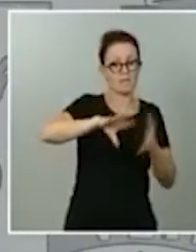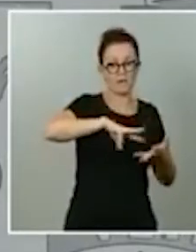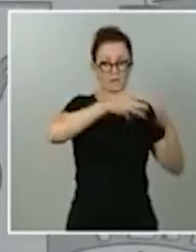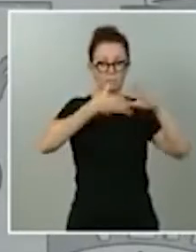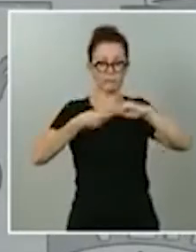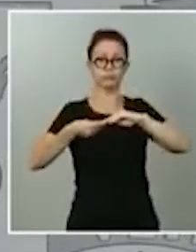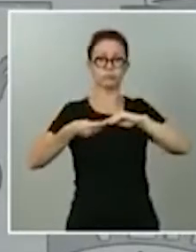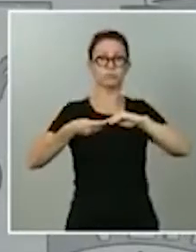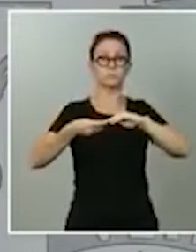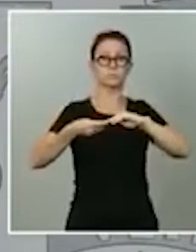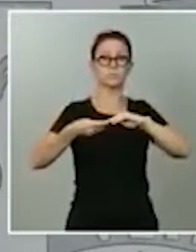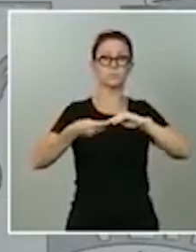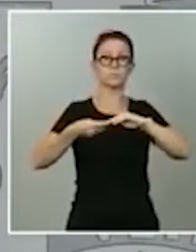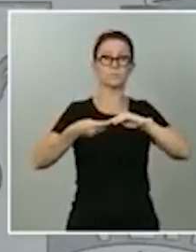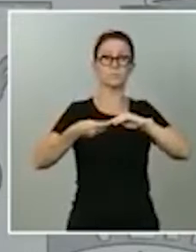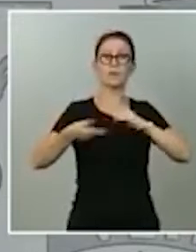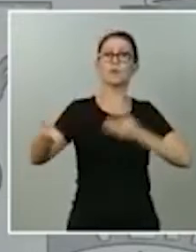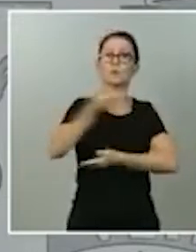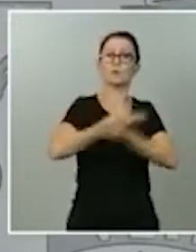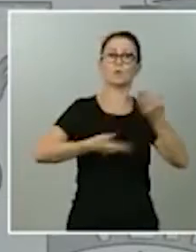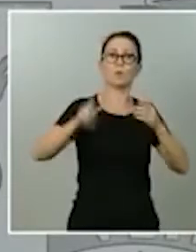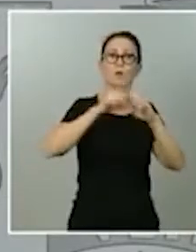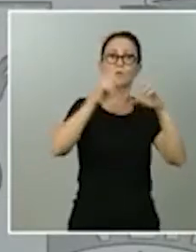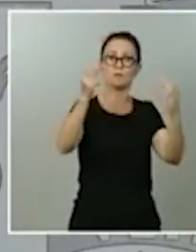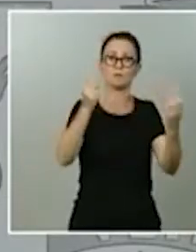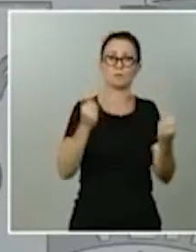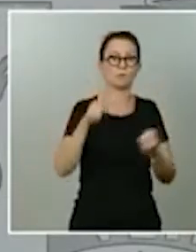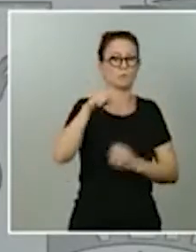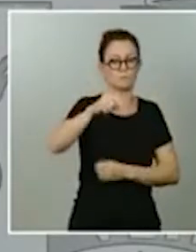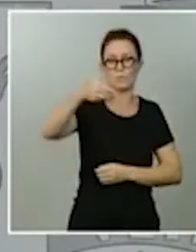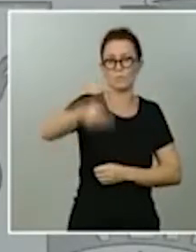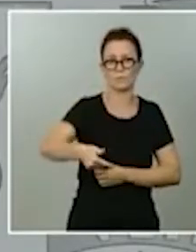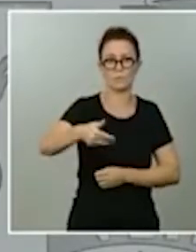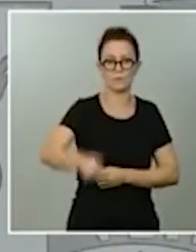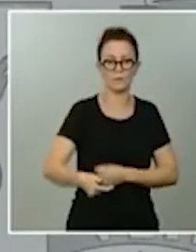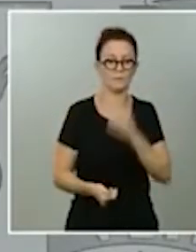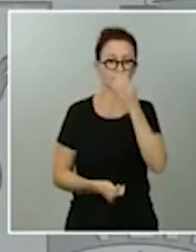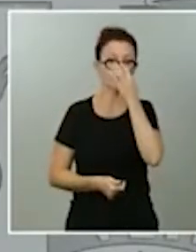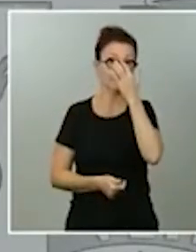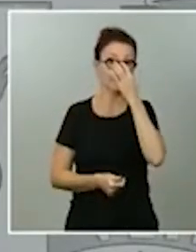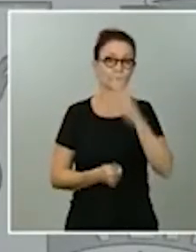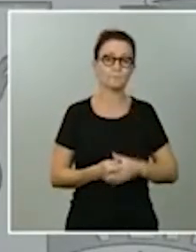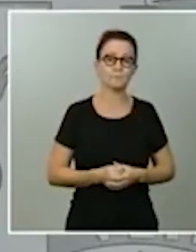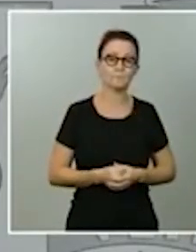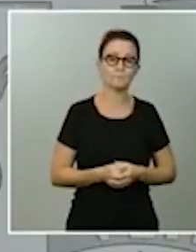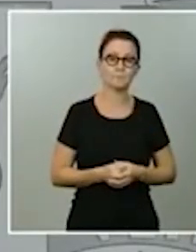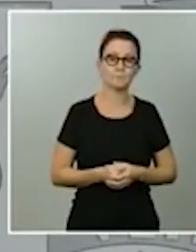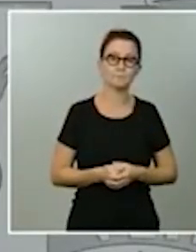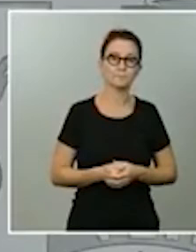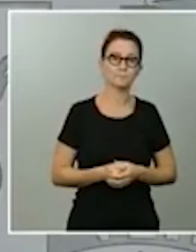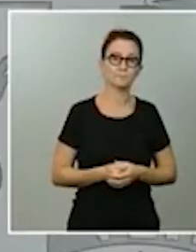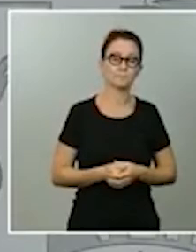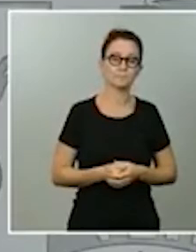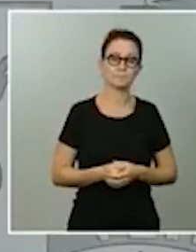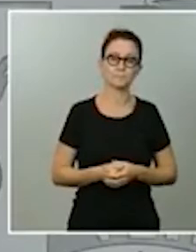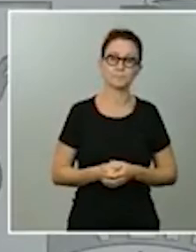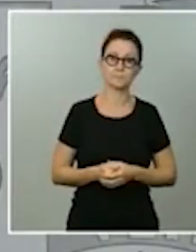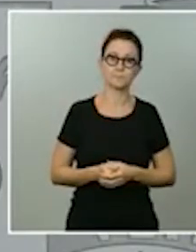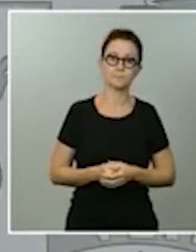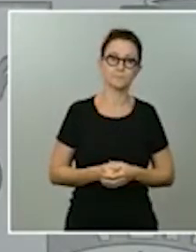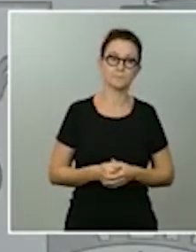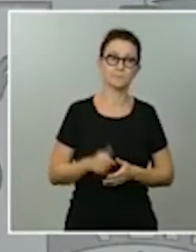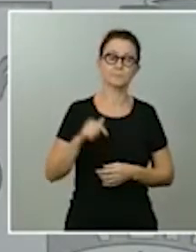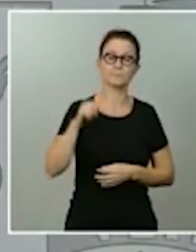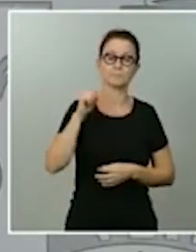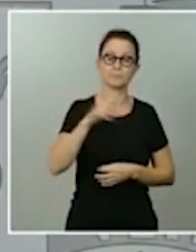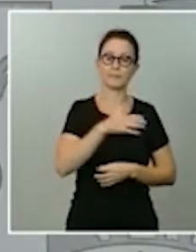instituciones y a eso me parece lo fundamental por tanto esta es la cuestión que quería que quería decirle